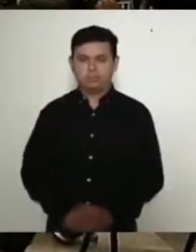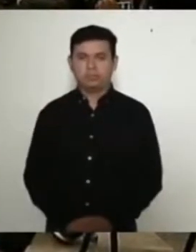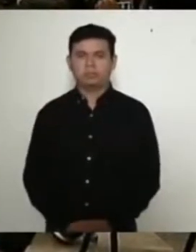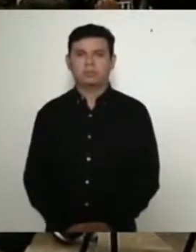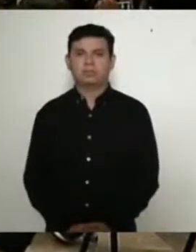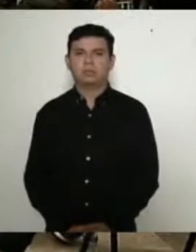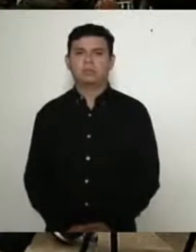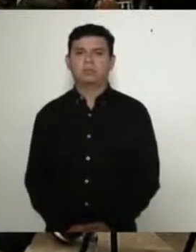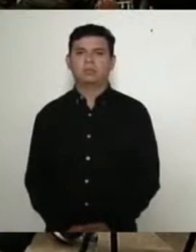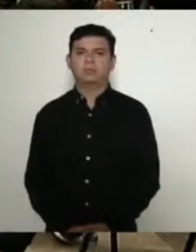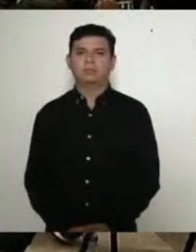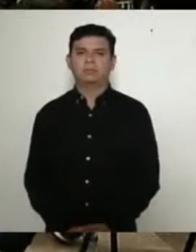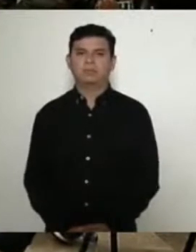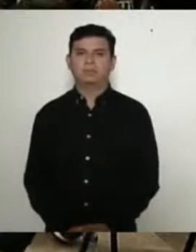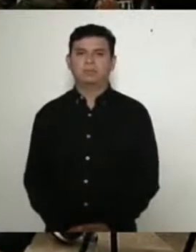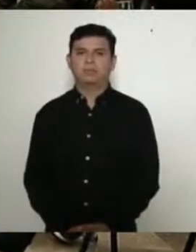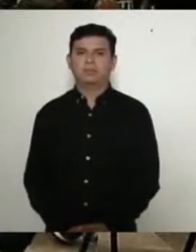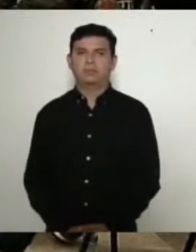Mega Noticias, Alfredo Castro.